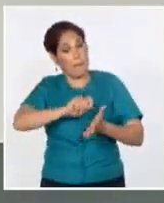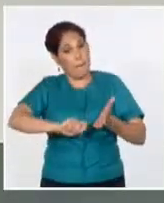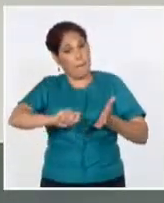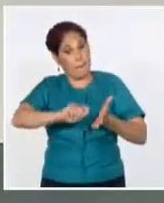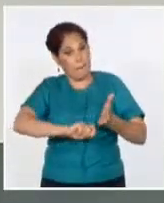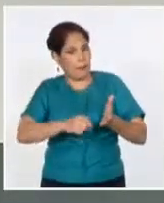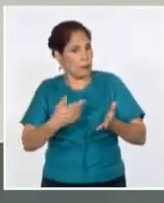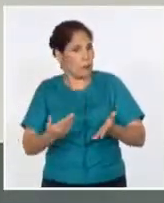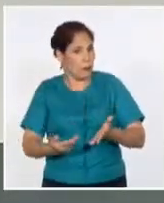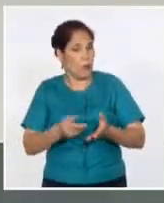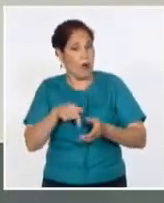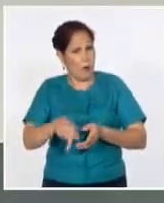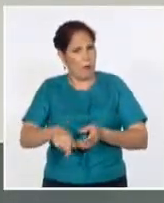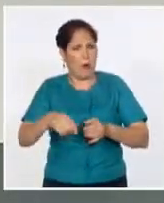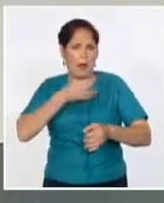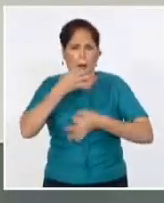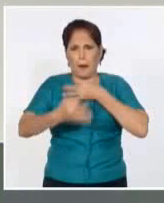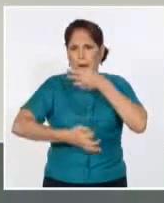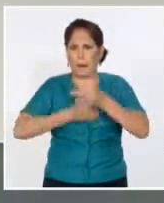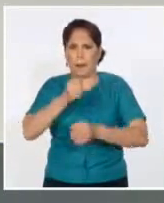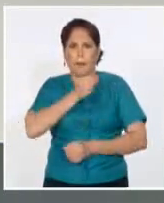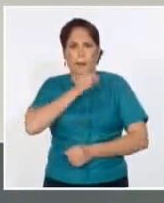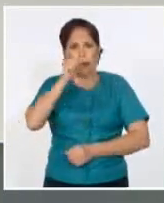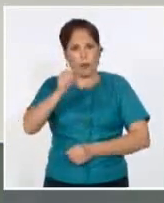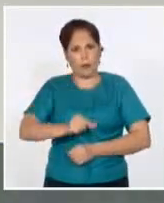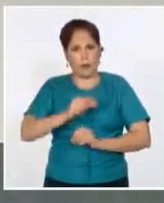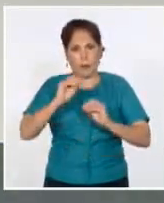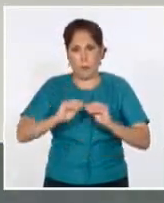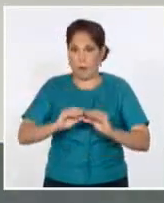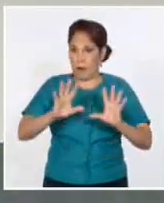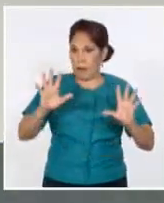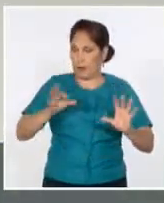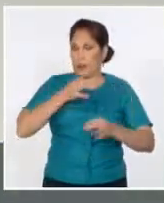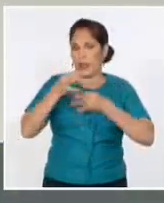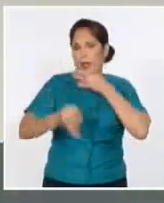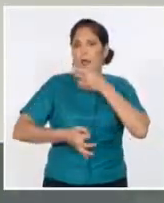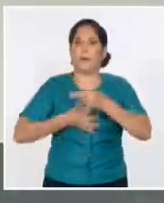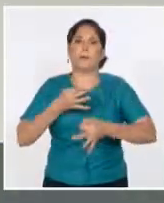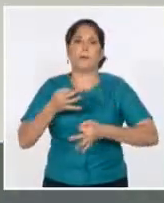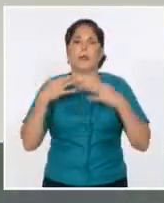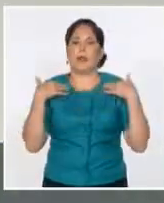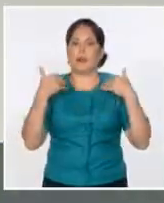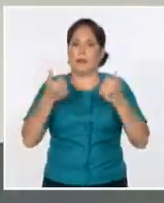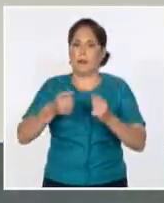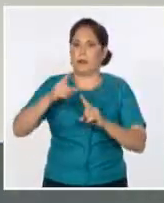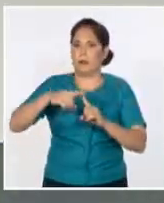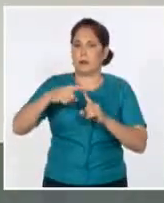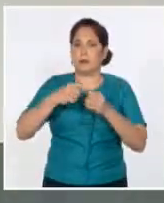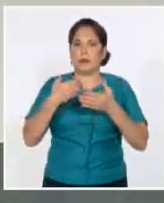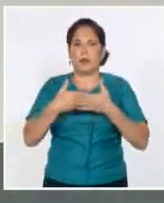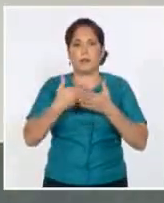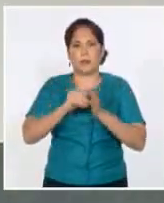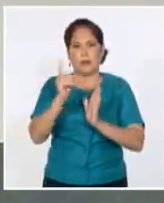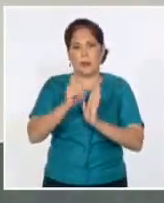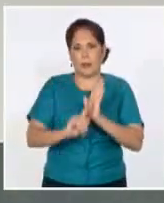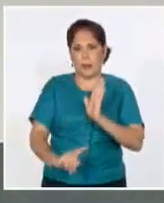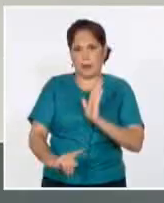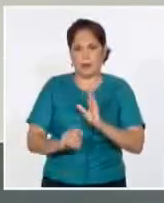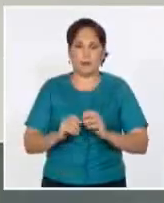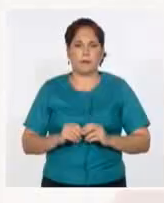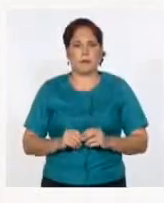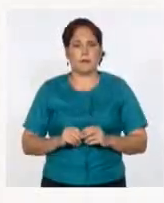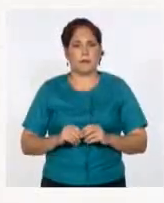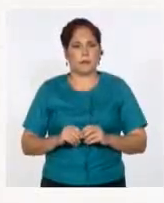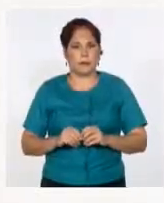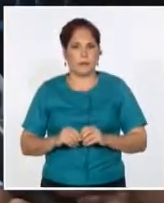través de un fragmento de las declaraciones que concedió al periodista Bernardo Espinosa, el director técnico de la Unión Eléctrica, Lázaro Guerra Hernández.